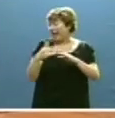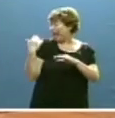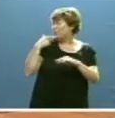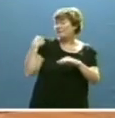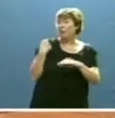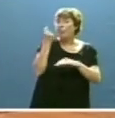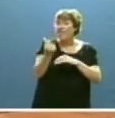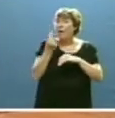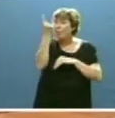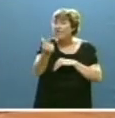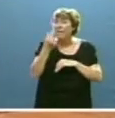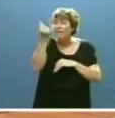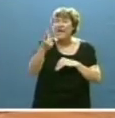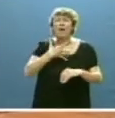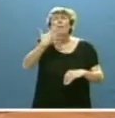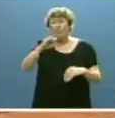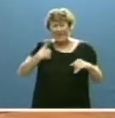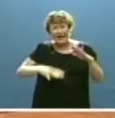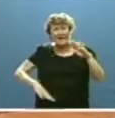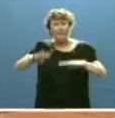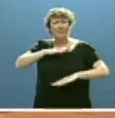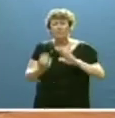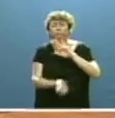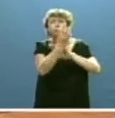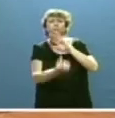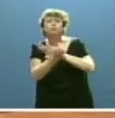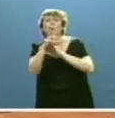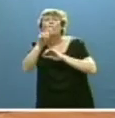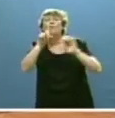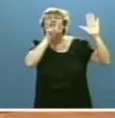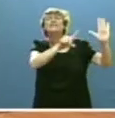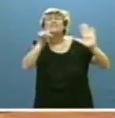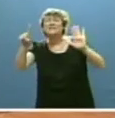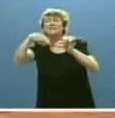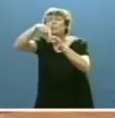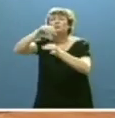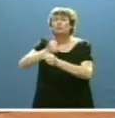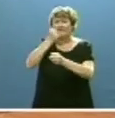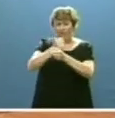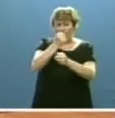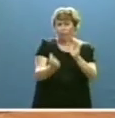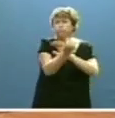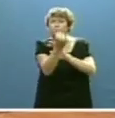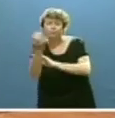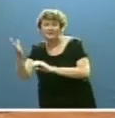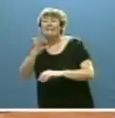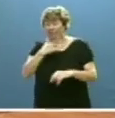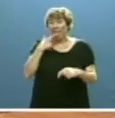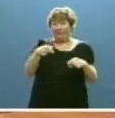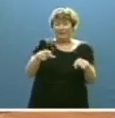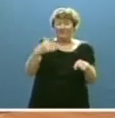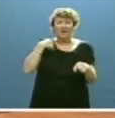nuestra comunidad ha sido capaz ya de crear 66 nuevos puestos de trabajo, lo que también refleja